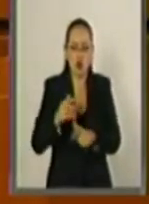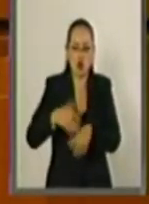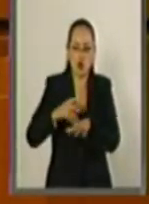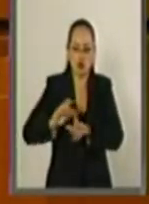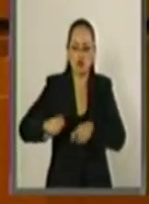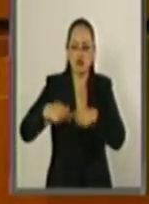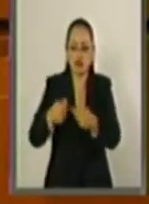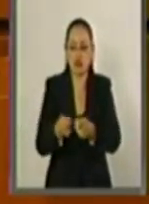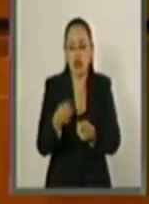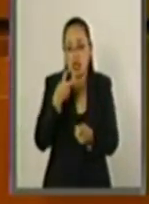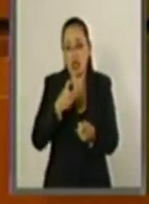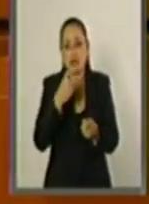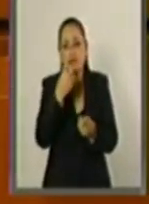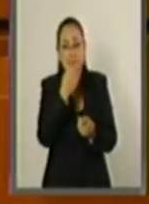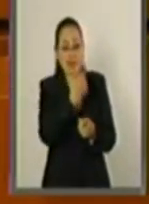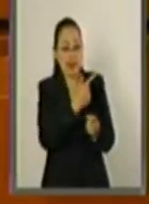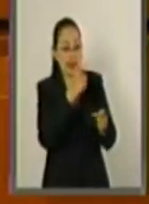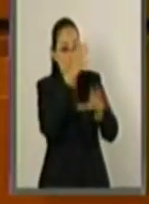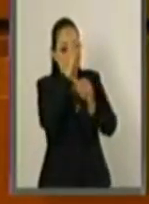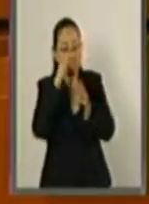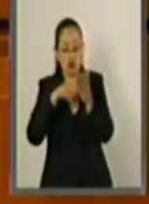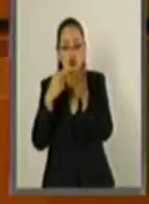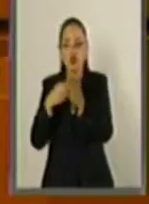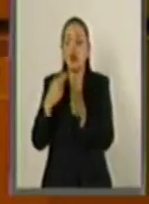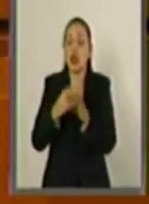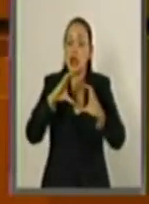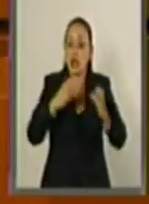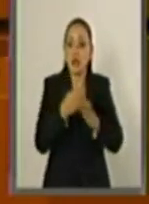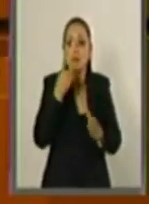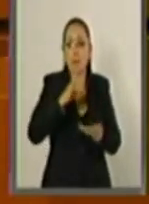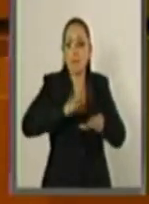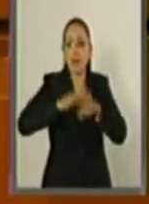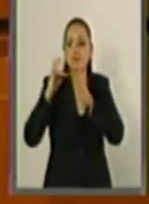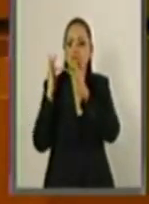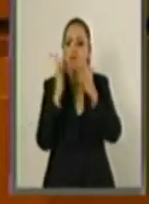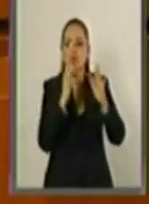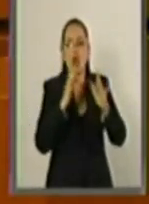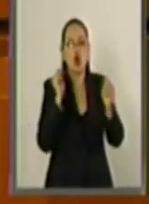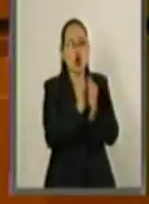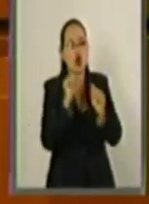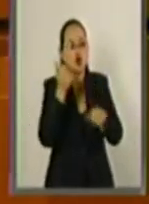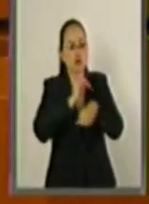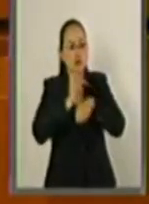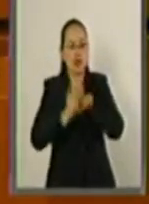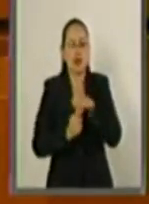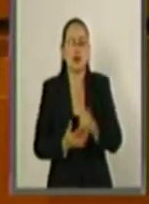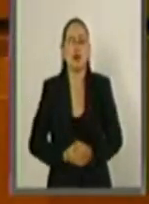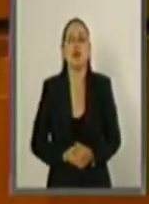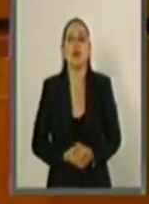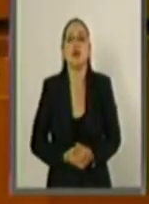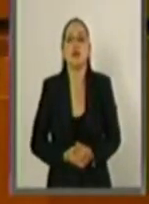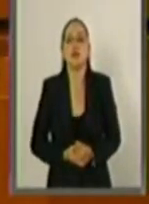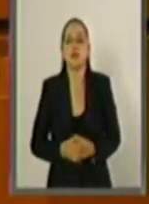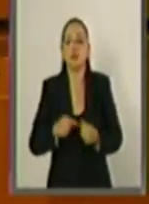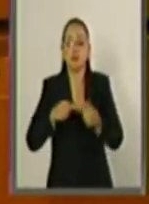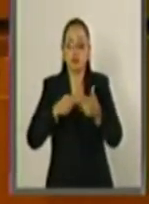dar cada vez más mayor conectividad a nuestro país con el exterior. Los otros seis